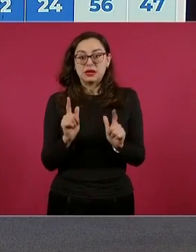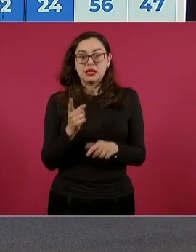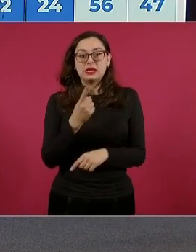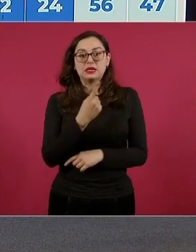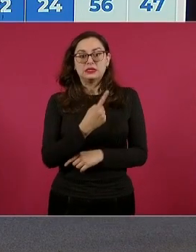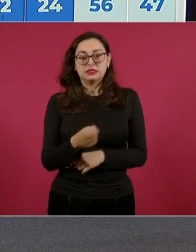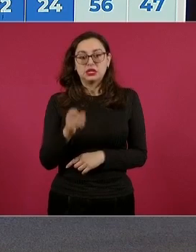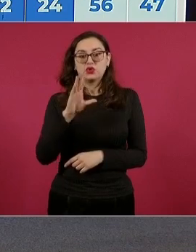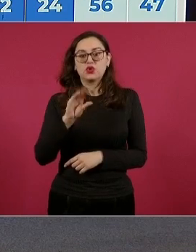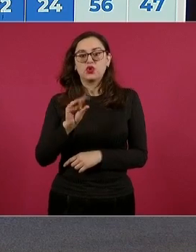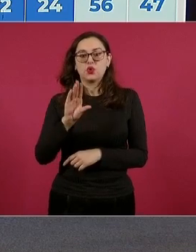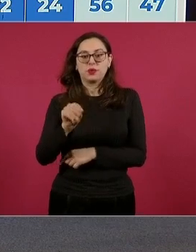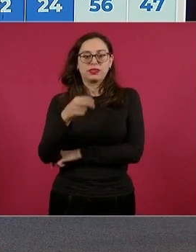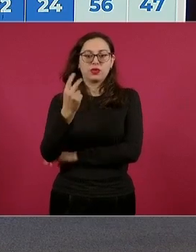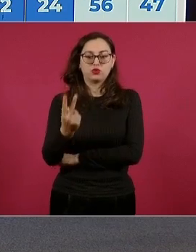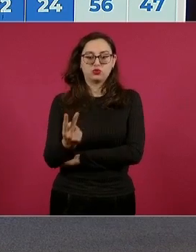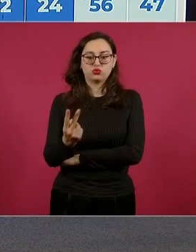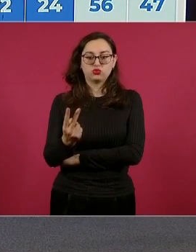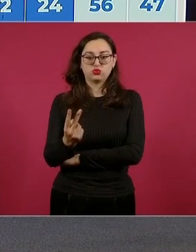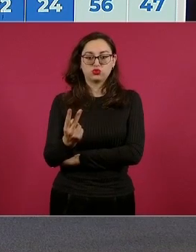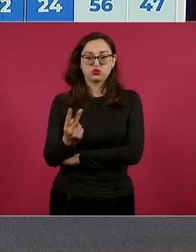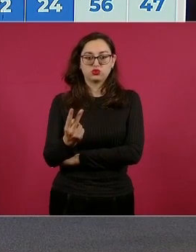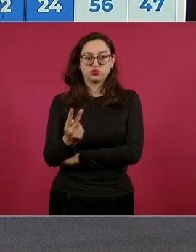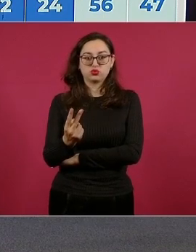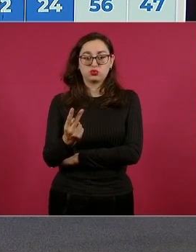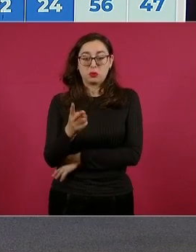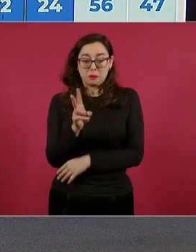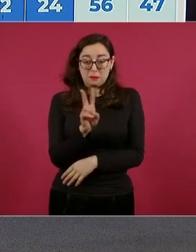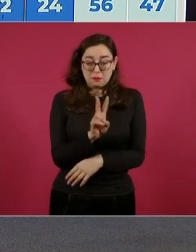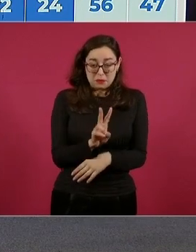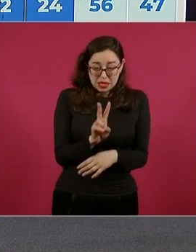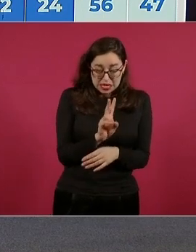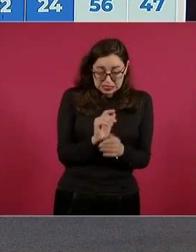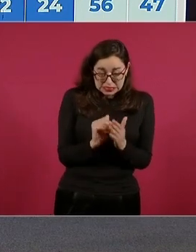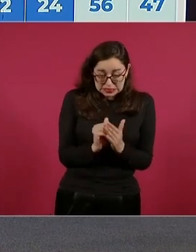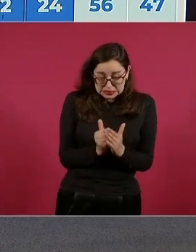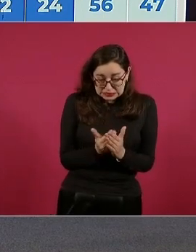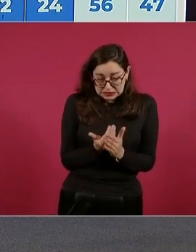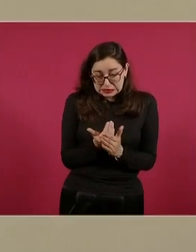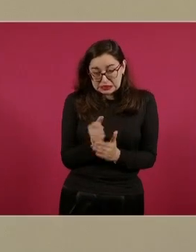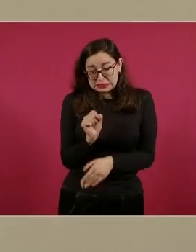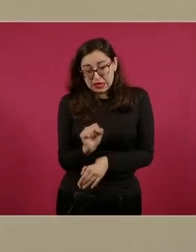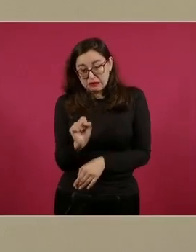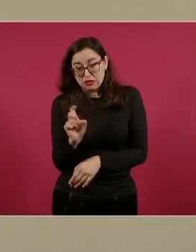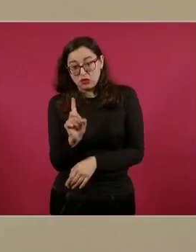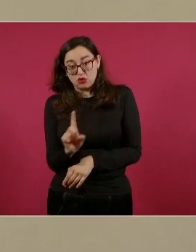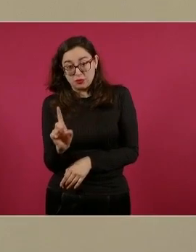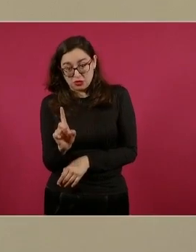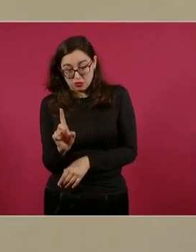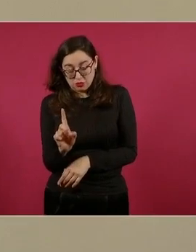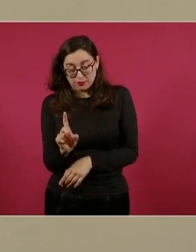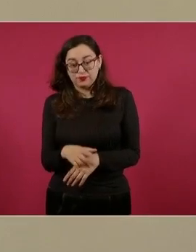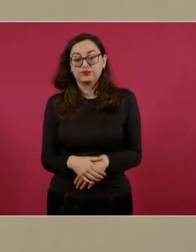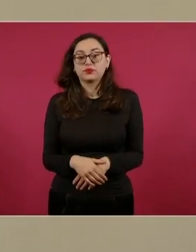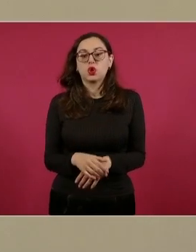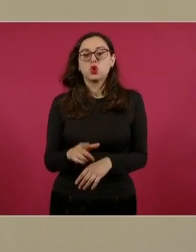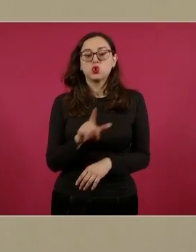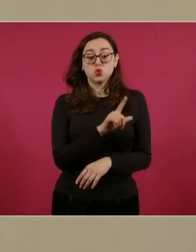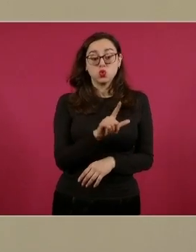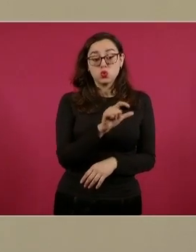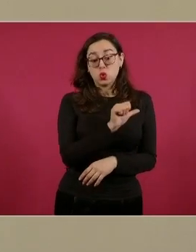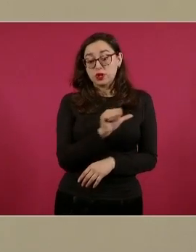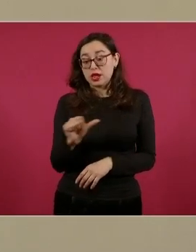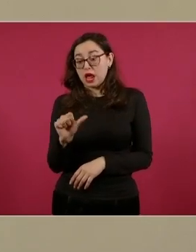libertad entre viernes y domingo, mientras que de lunes a jueves solamente